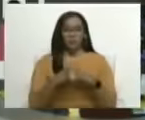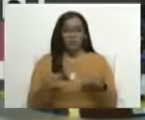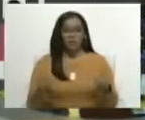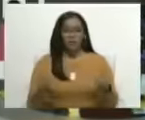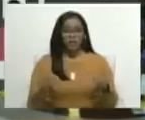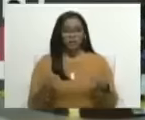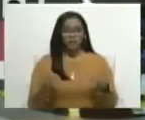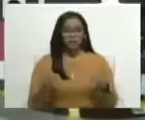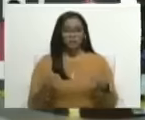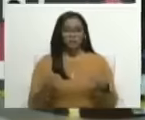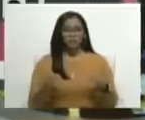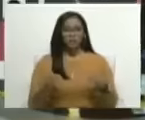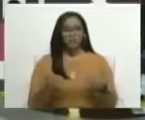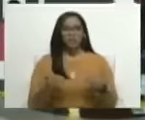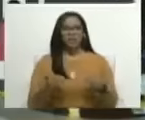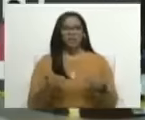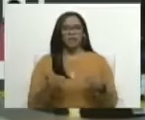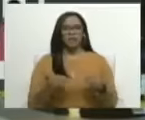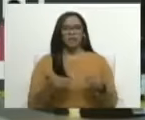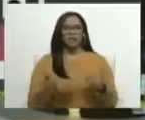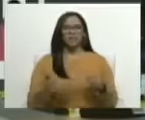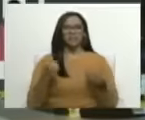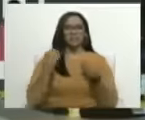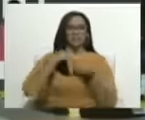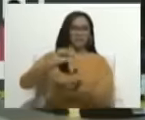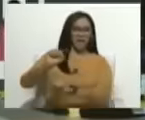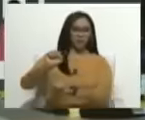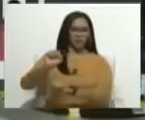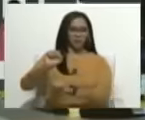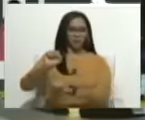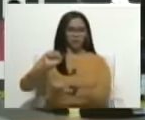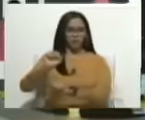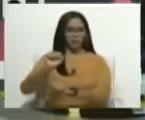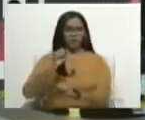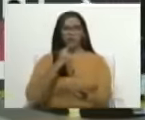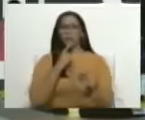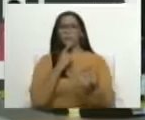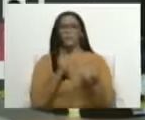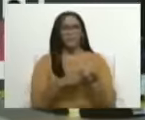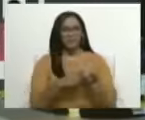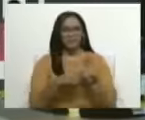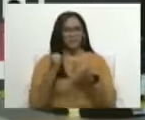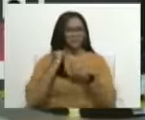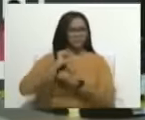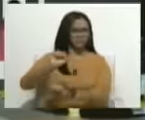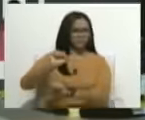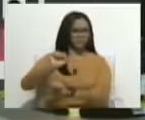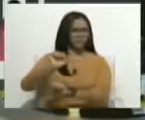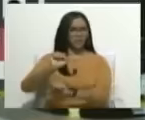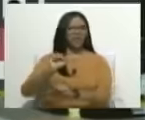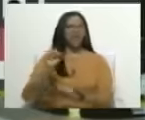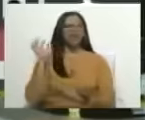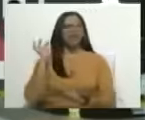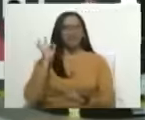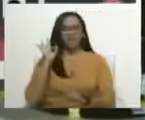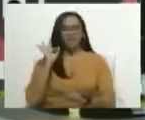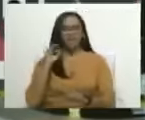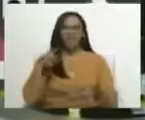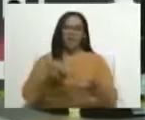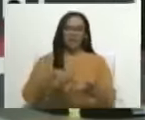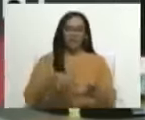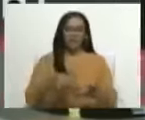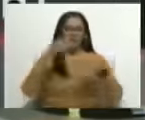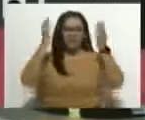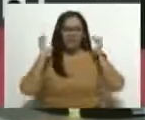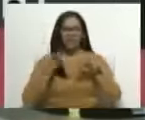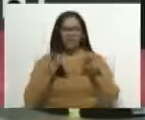rechazo absolutamente las declaraciones y la agresión de